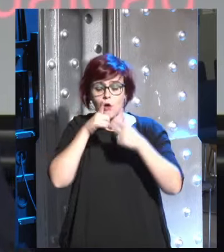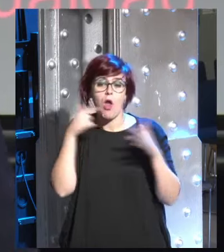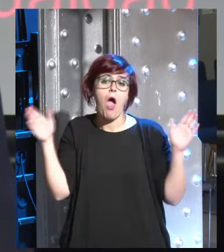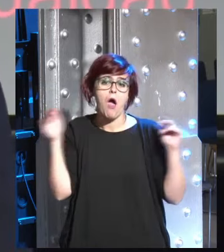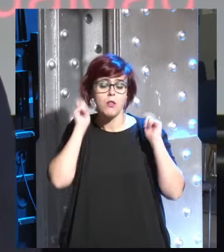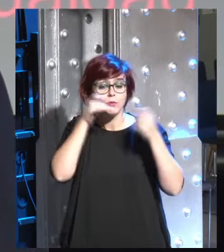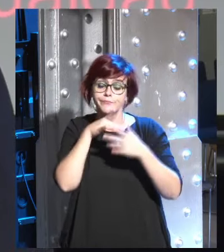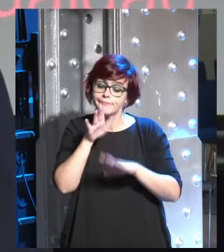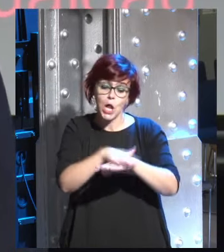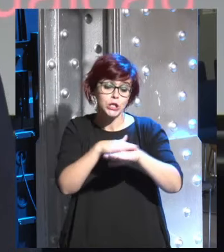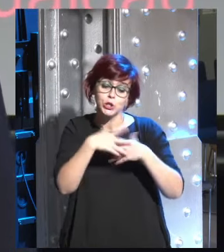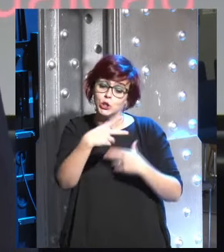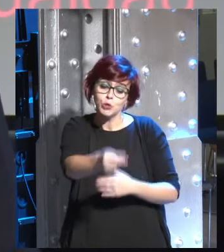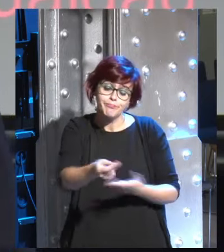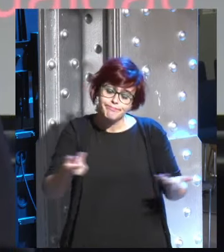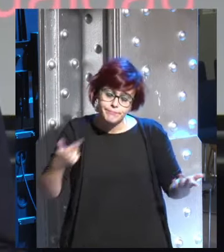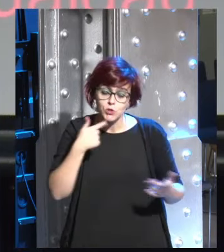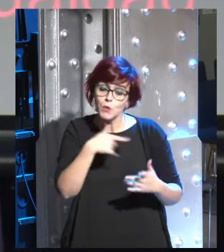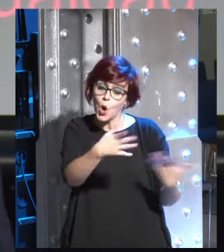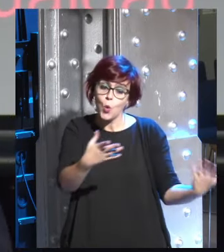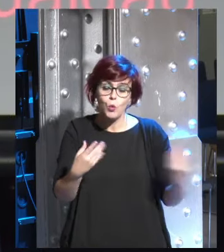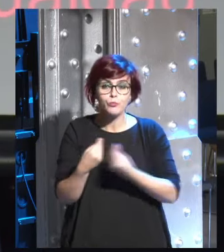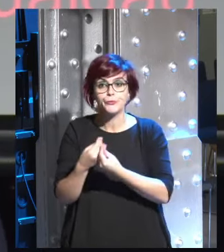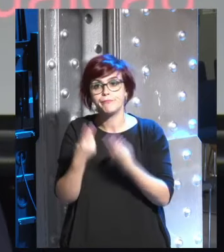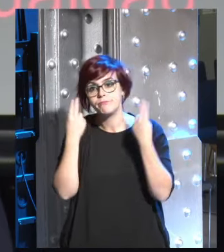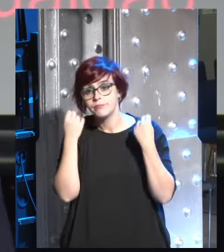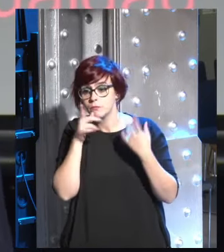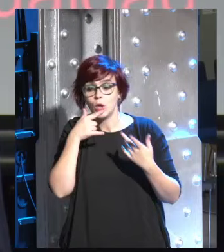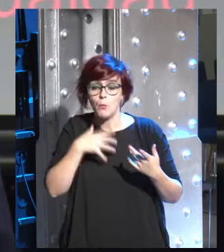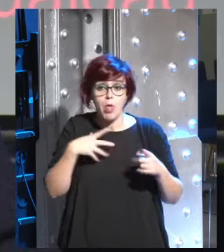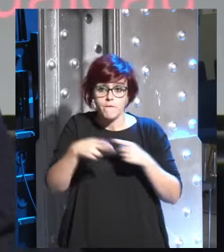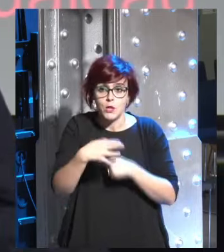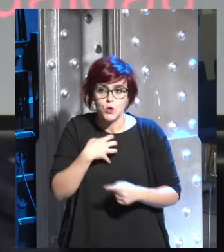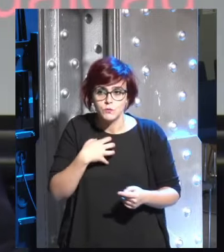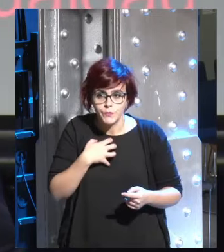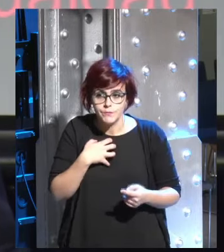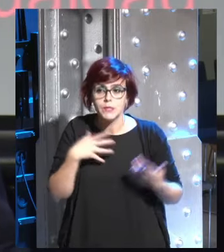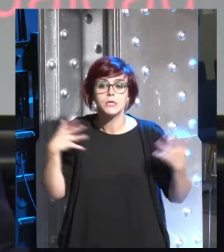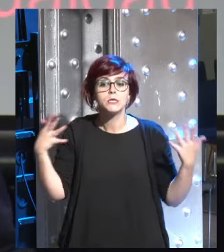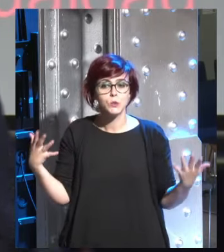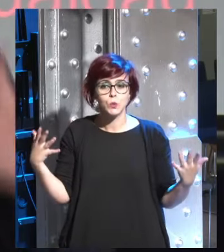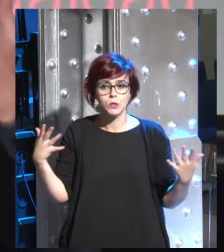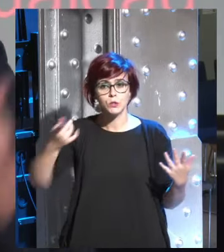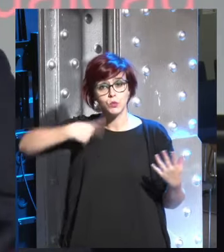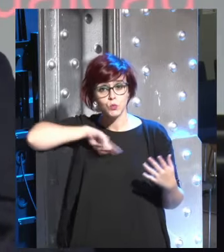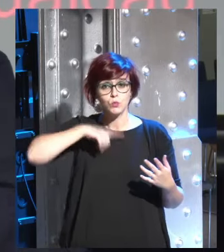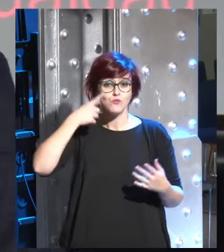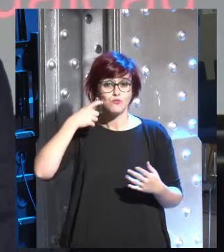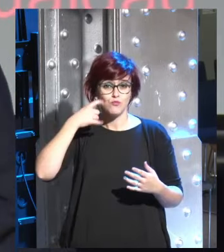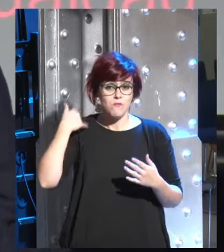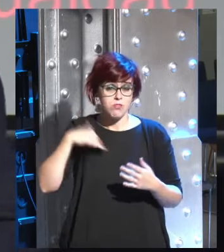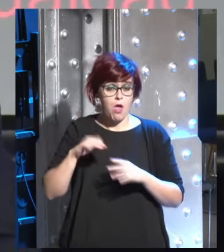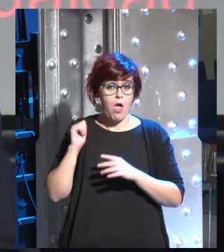ángel de la muerte decía no, yo te voy a llevar ya conmigo y no podías evitarlo de modo que nos hemos acostumbrado